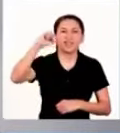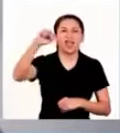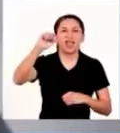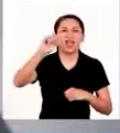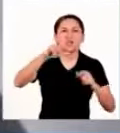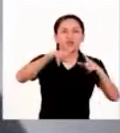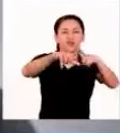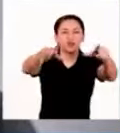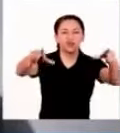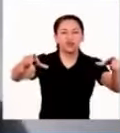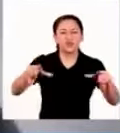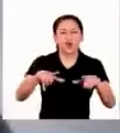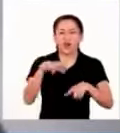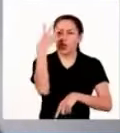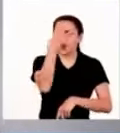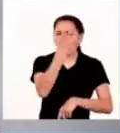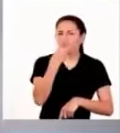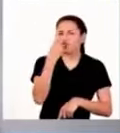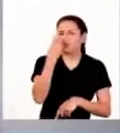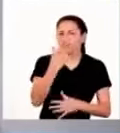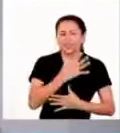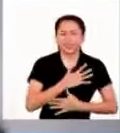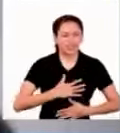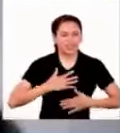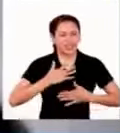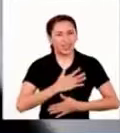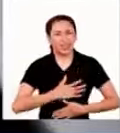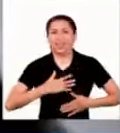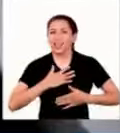de viaje a un lugar donde la pasamos muy bien,